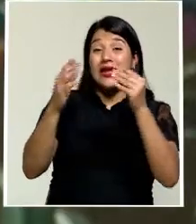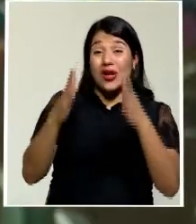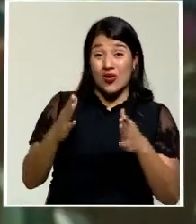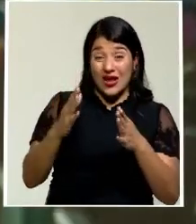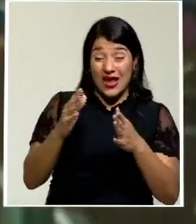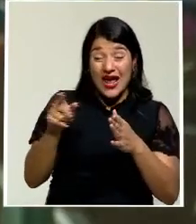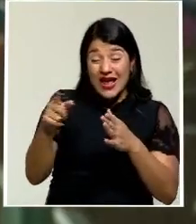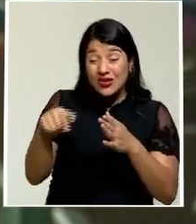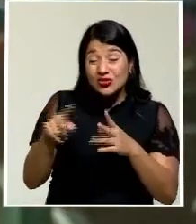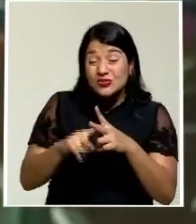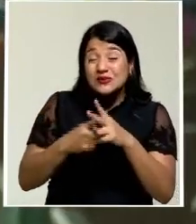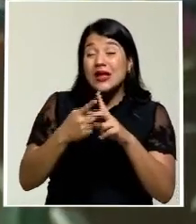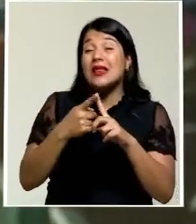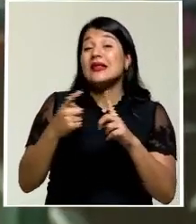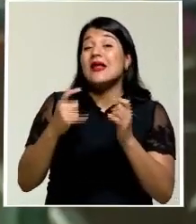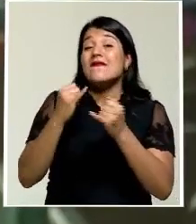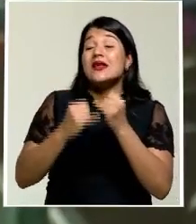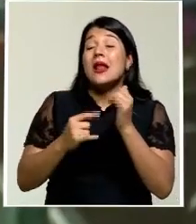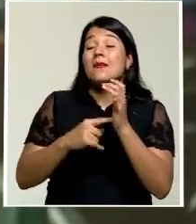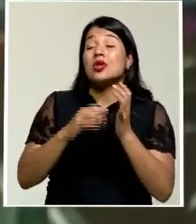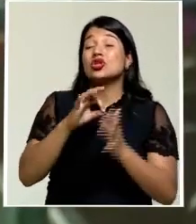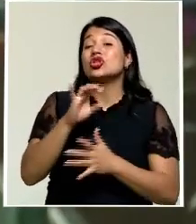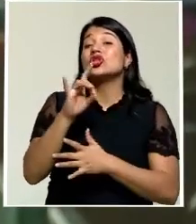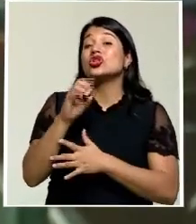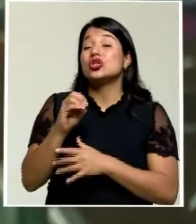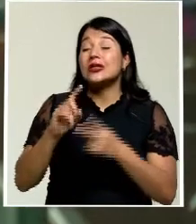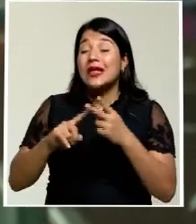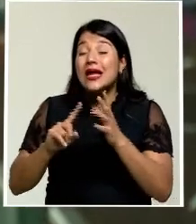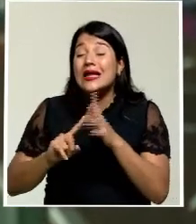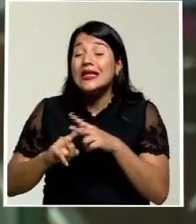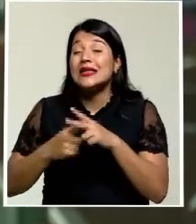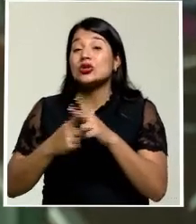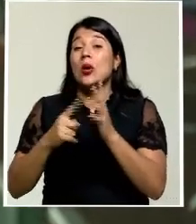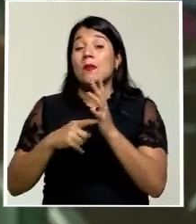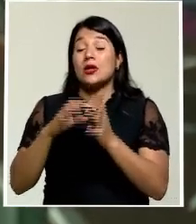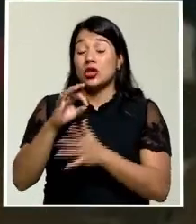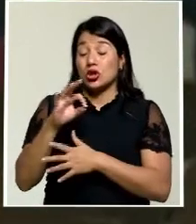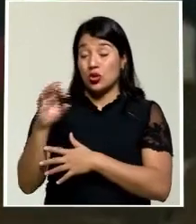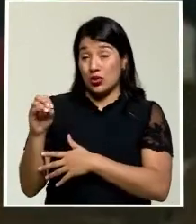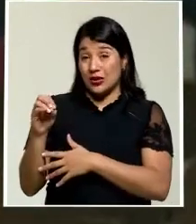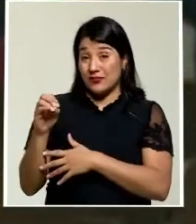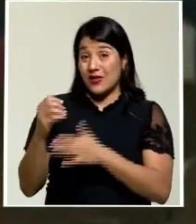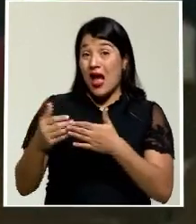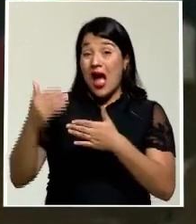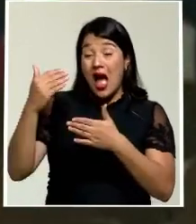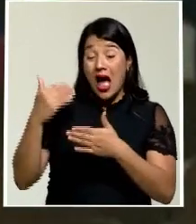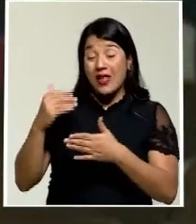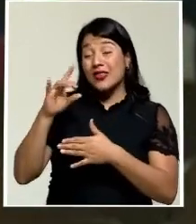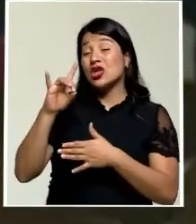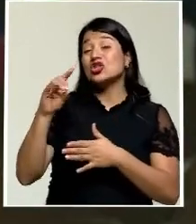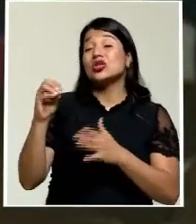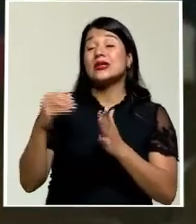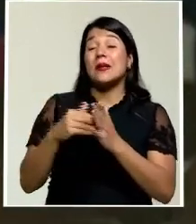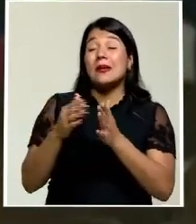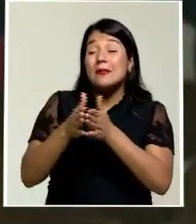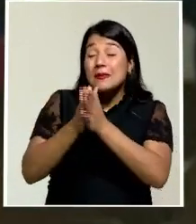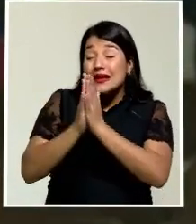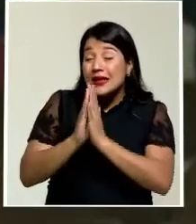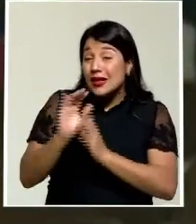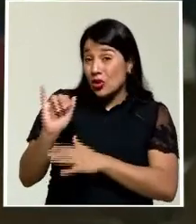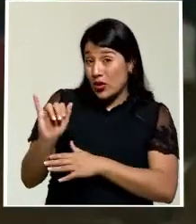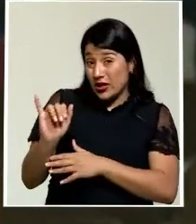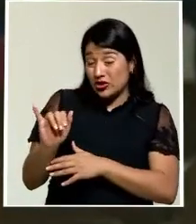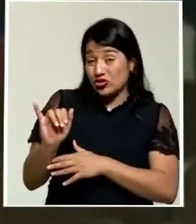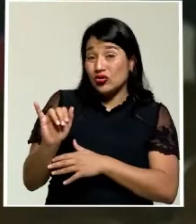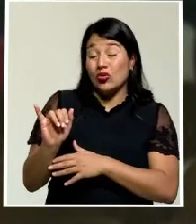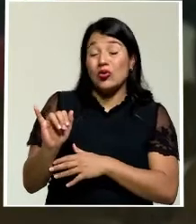80 y principios de los años 90, mientras que para aquella época 80.000 personas solicitaron este estatus. De 2018